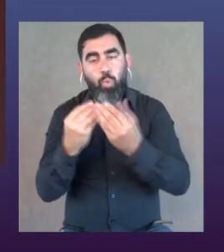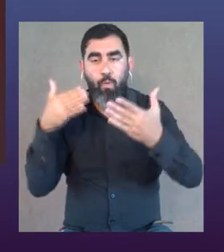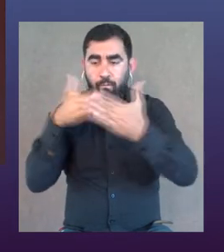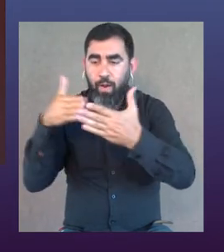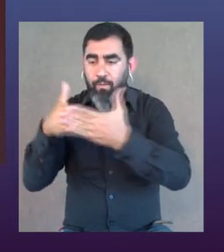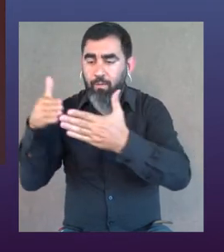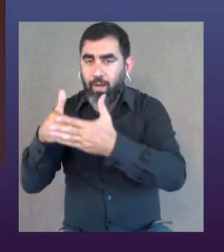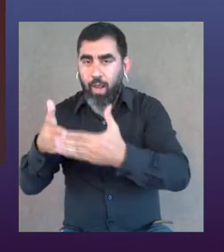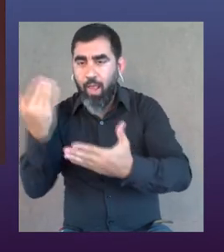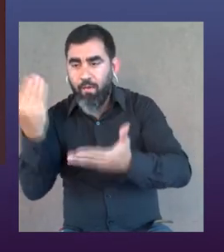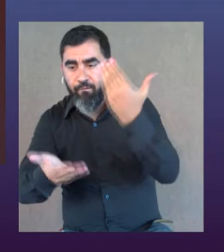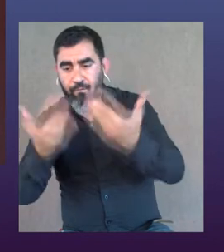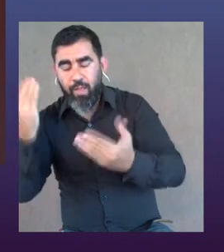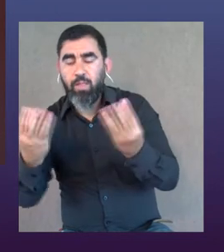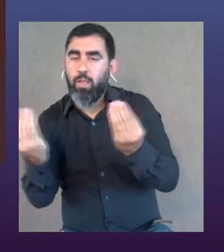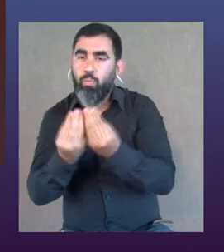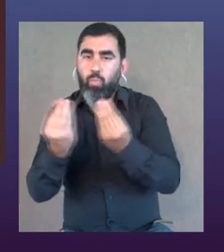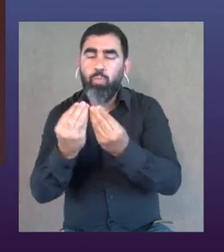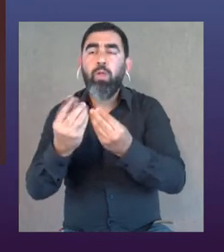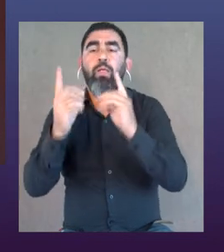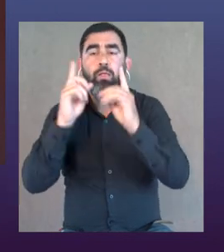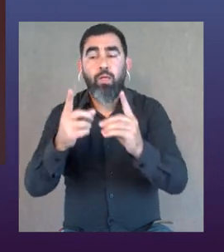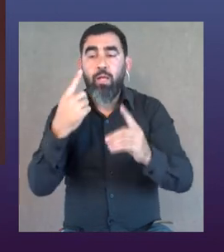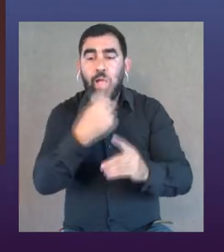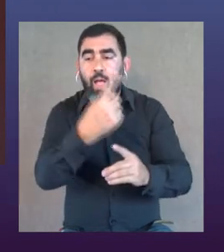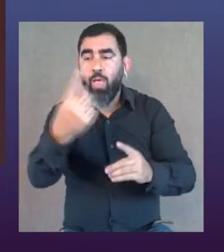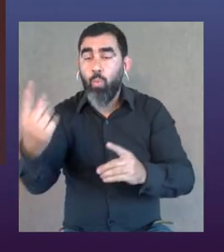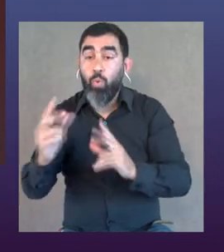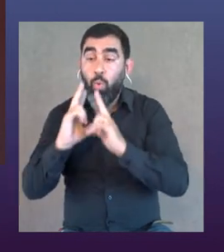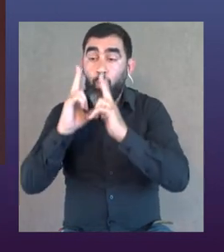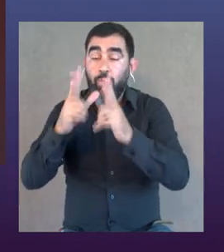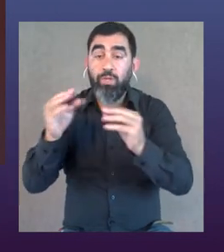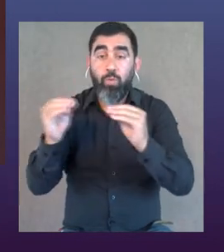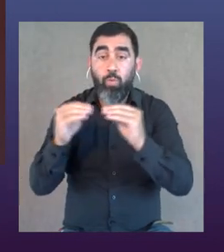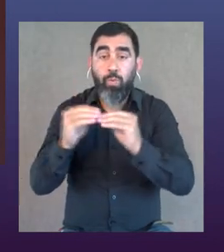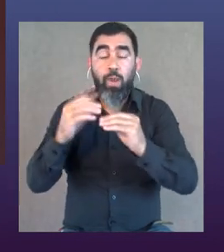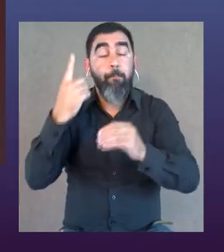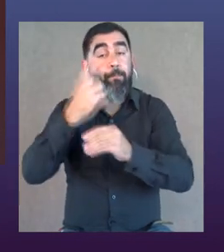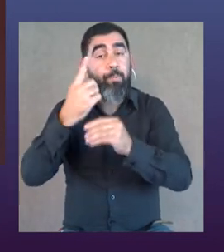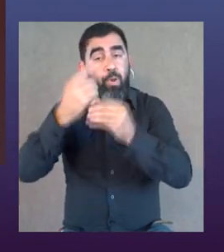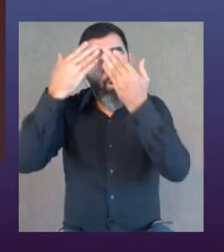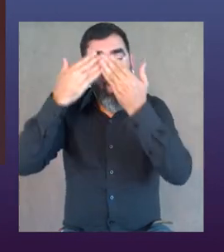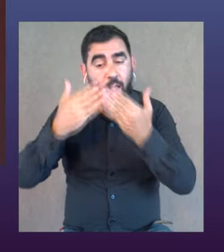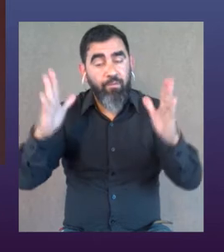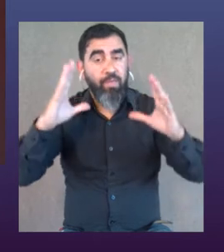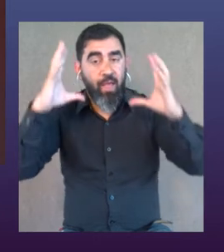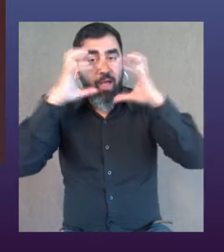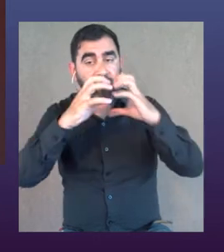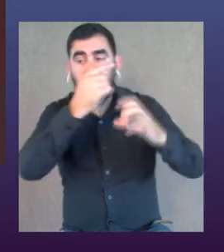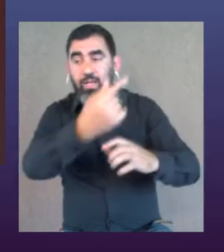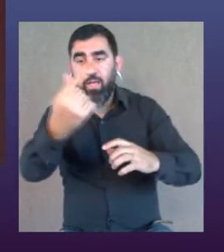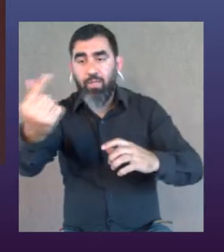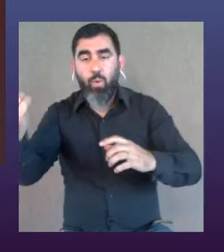levantar y muchas puertas que abrir. Desde todos los lugares, cada uno de nosotros, como decía Carmen, abrir primero nosotros,